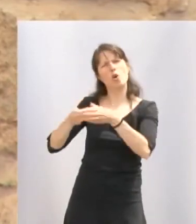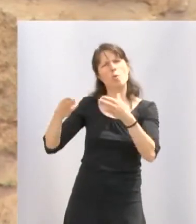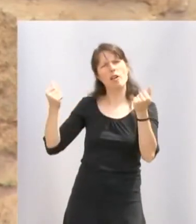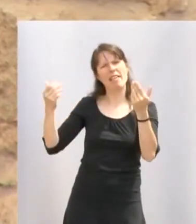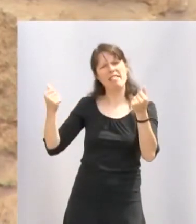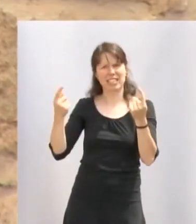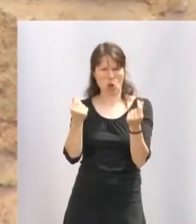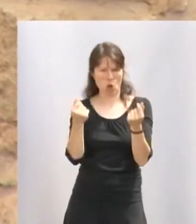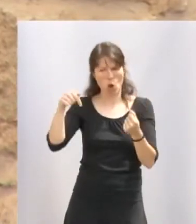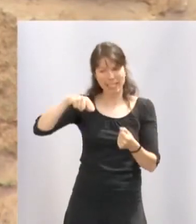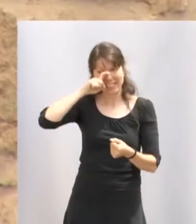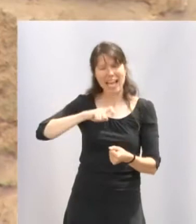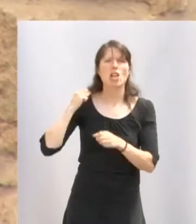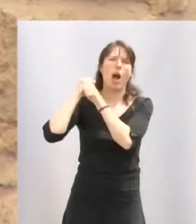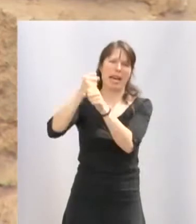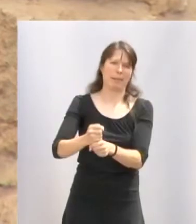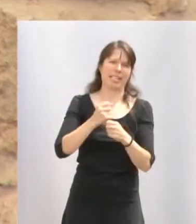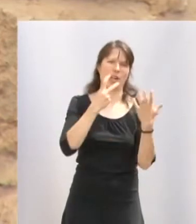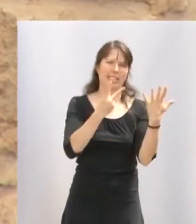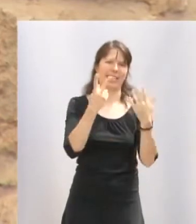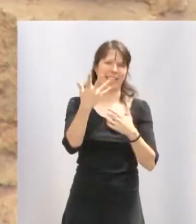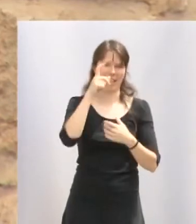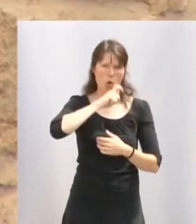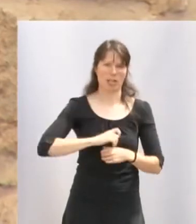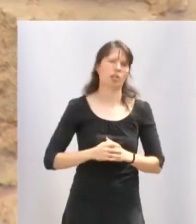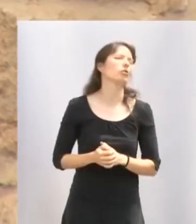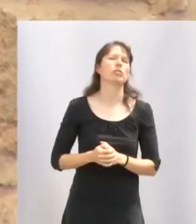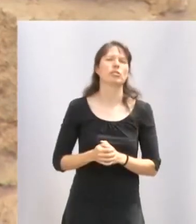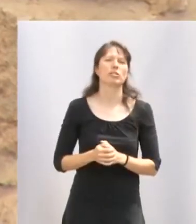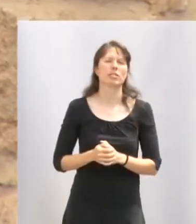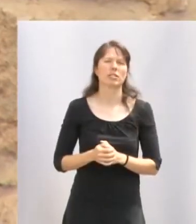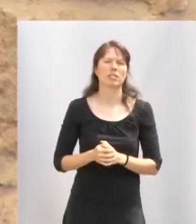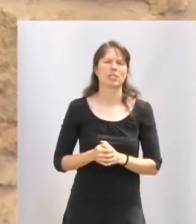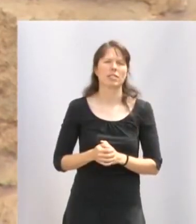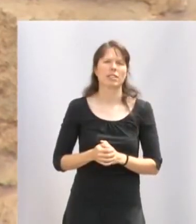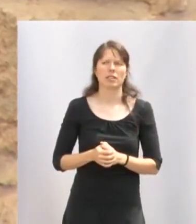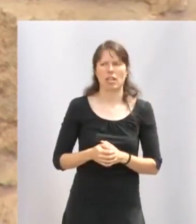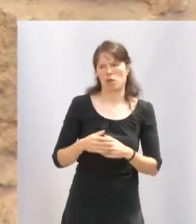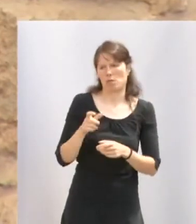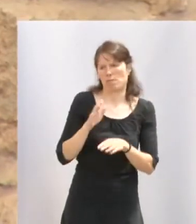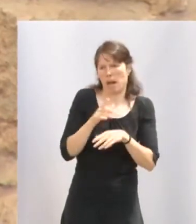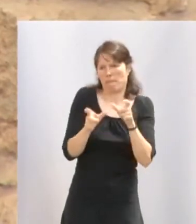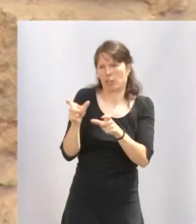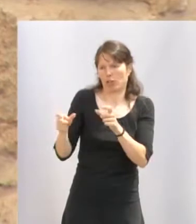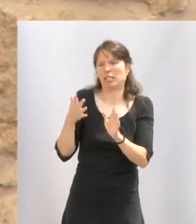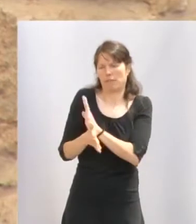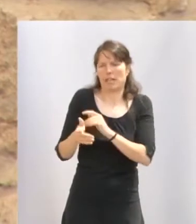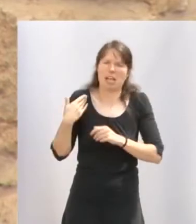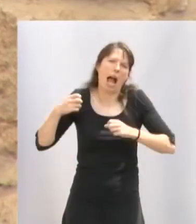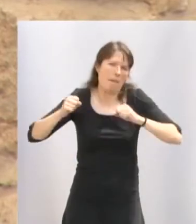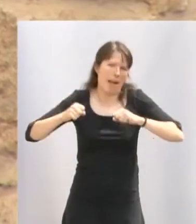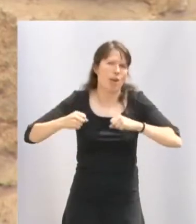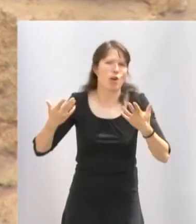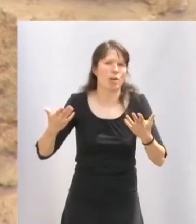que este año cumple 75 años. Una edad que para las personas significa la madurez, pero que para cualquier